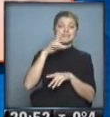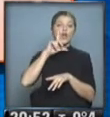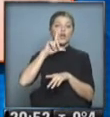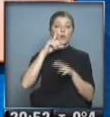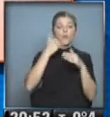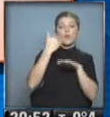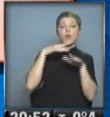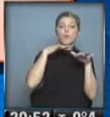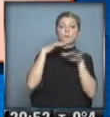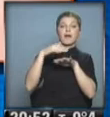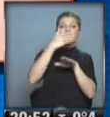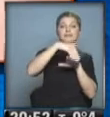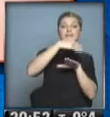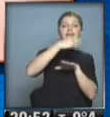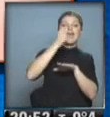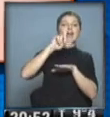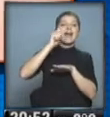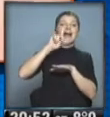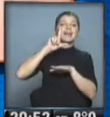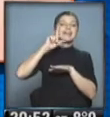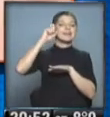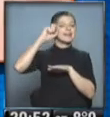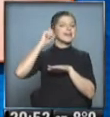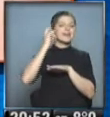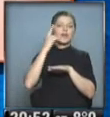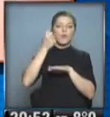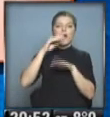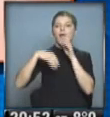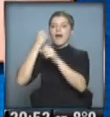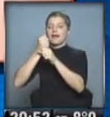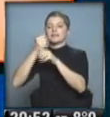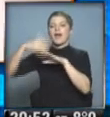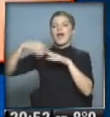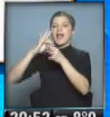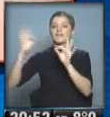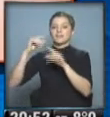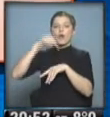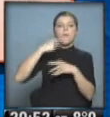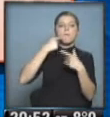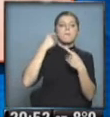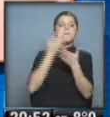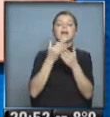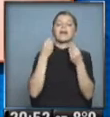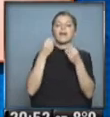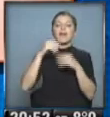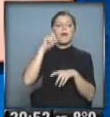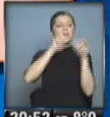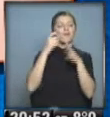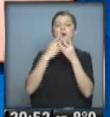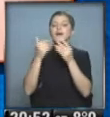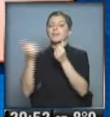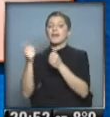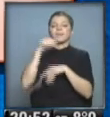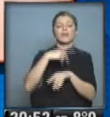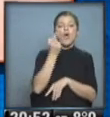Libertador, bajo la consigna que digan dónde están los desaparecidos y por el permanente recuerdo de las madres y